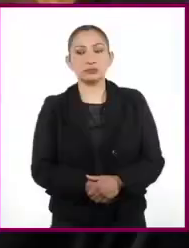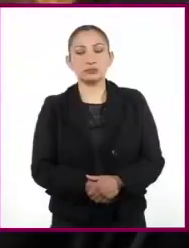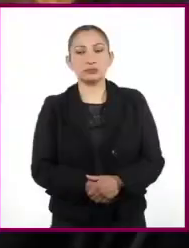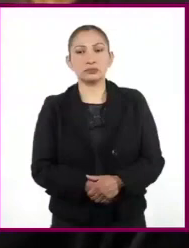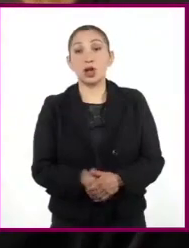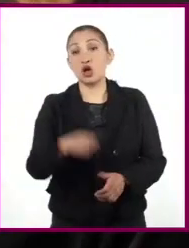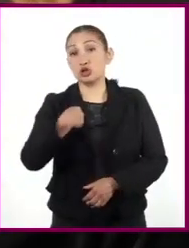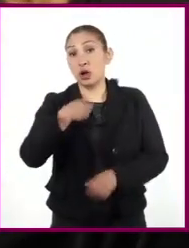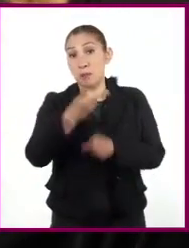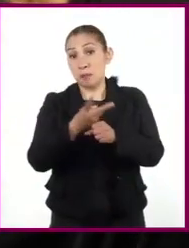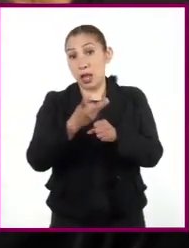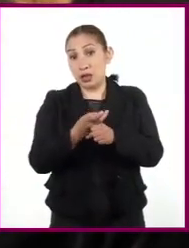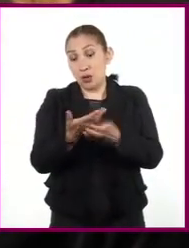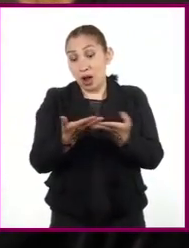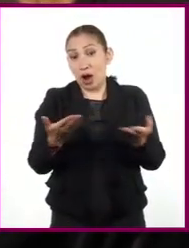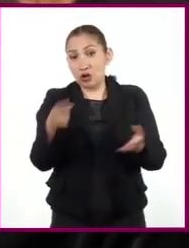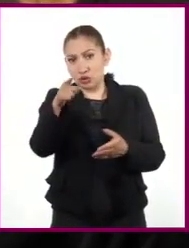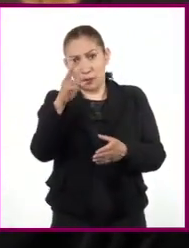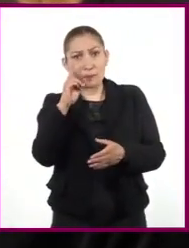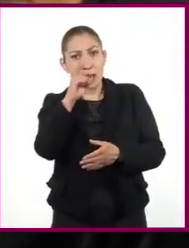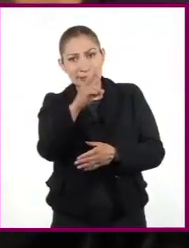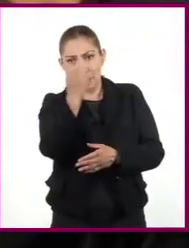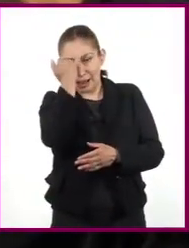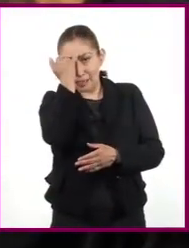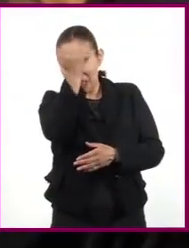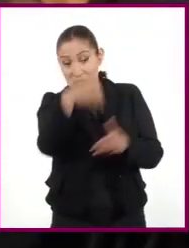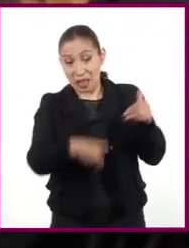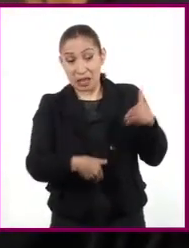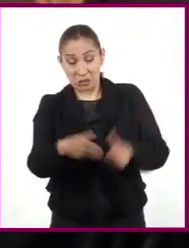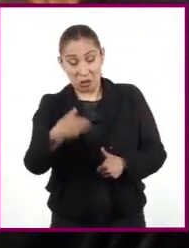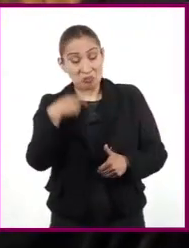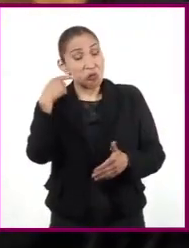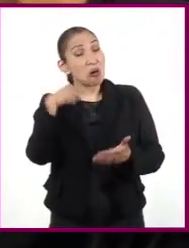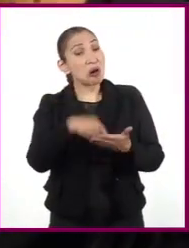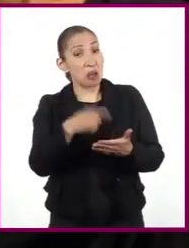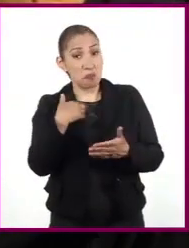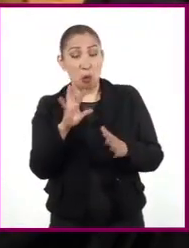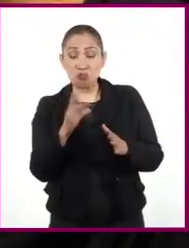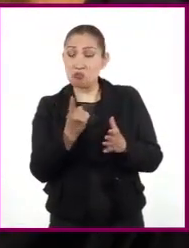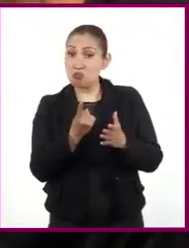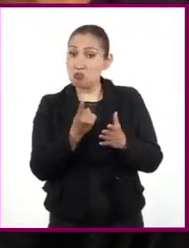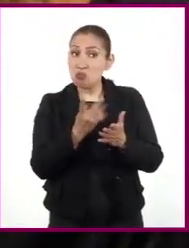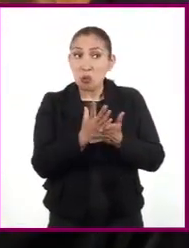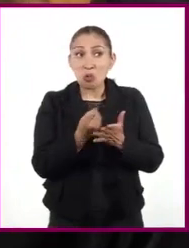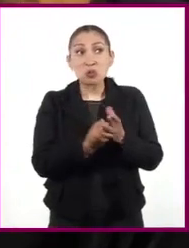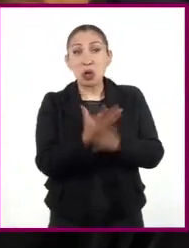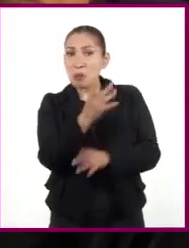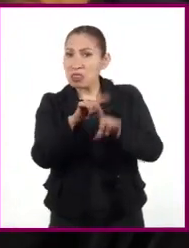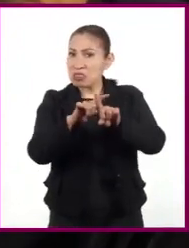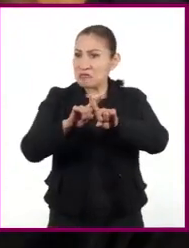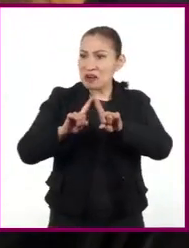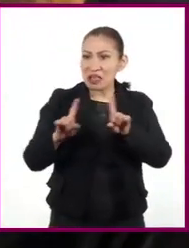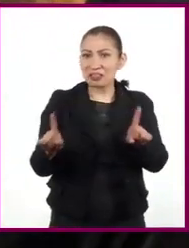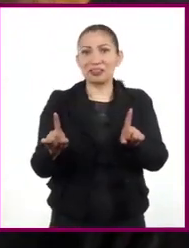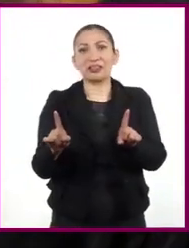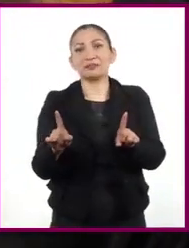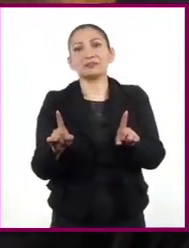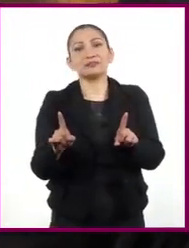Bueno, pues yo invito desde aquí a que vean esta propuesta que a mí me parece que va a ser muy original, muy diferente,